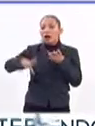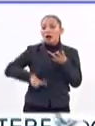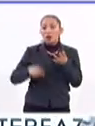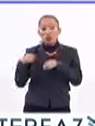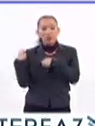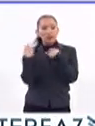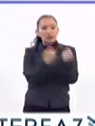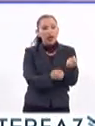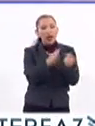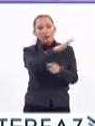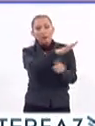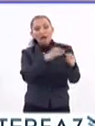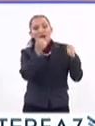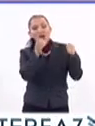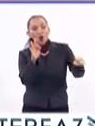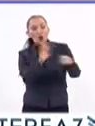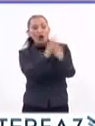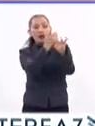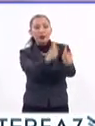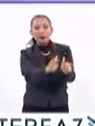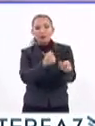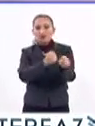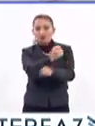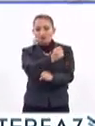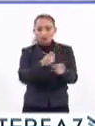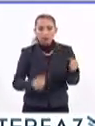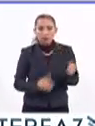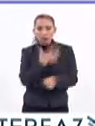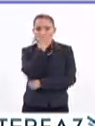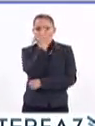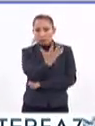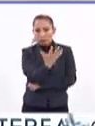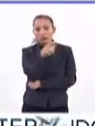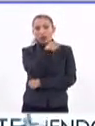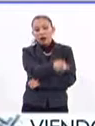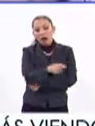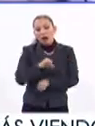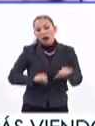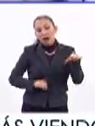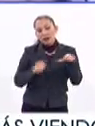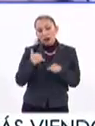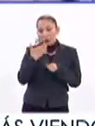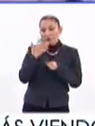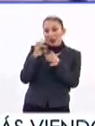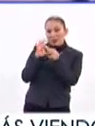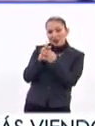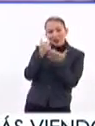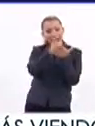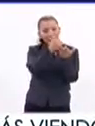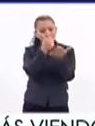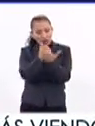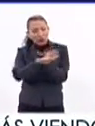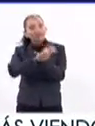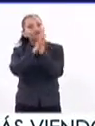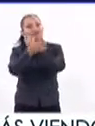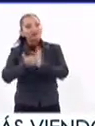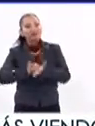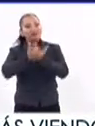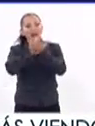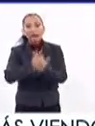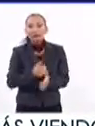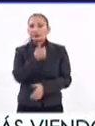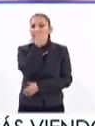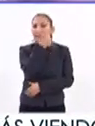debe proveer un ambiente seguro y libre de violencia. Cinco, los actos de empatía y solidaridad transforman.